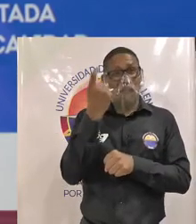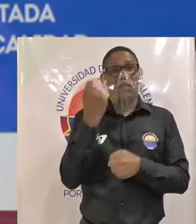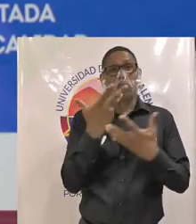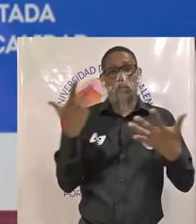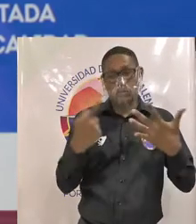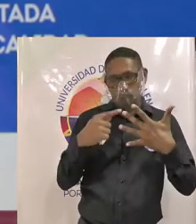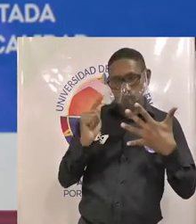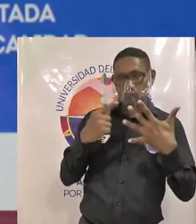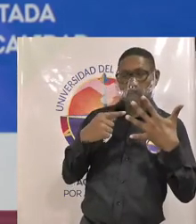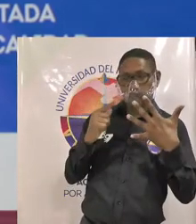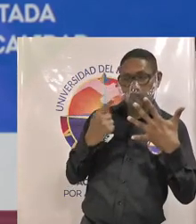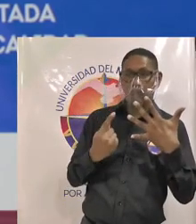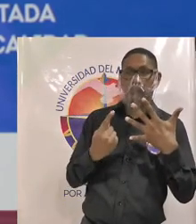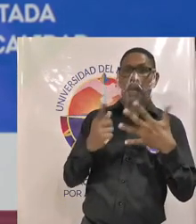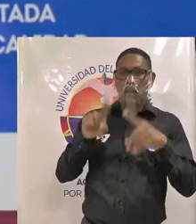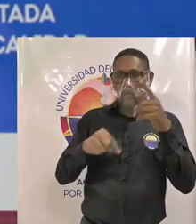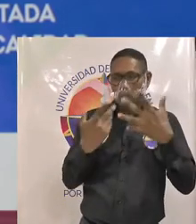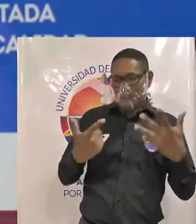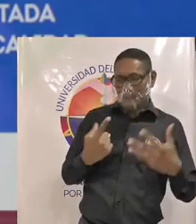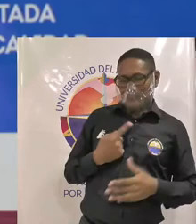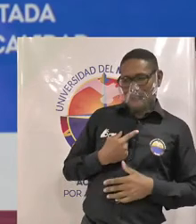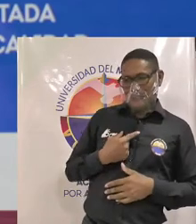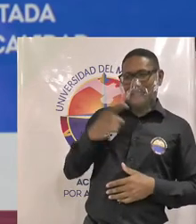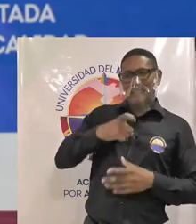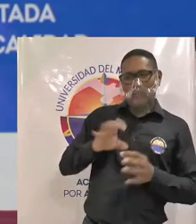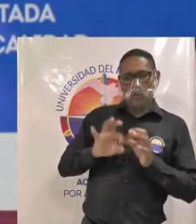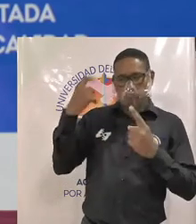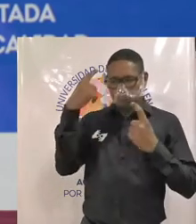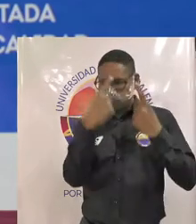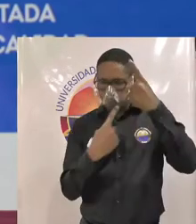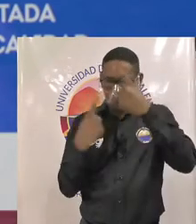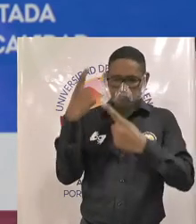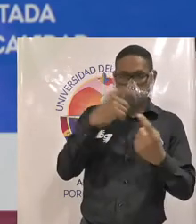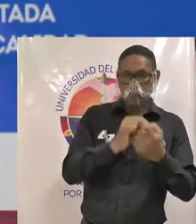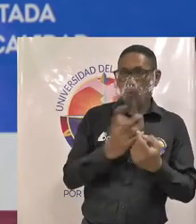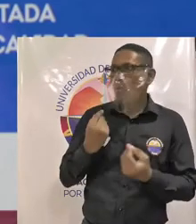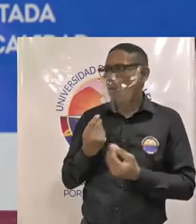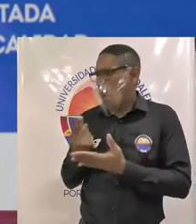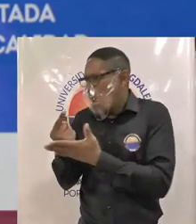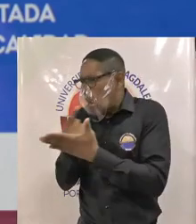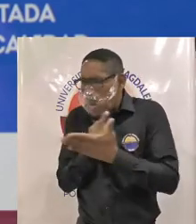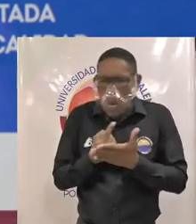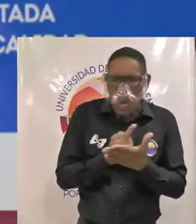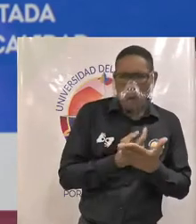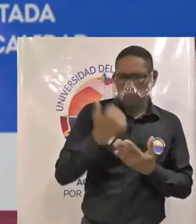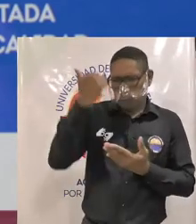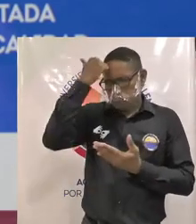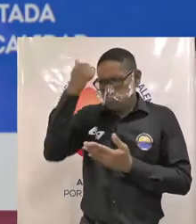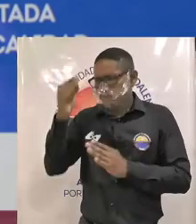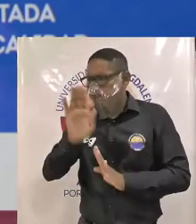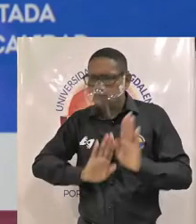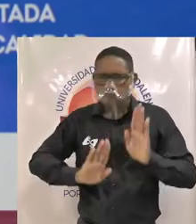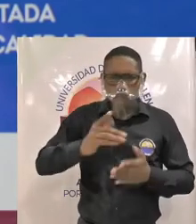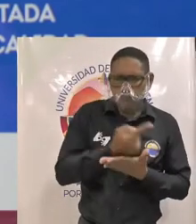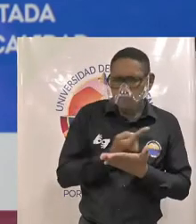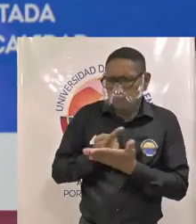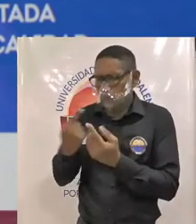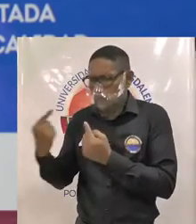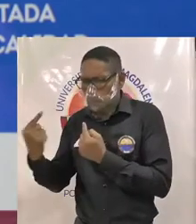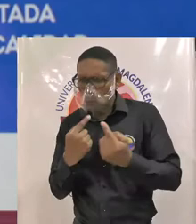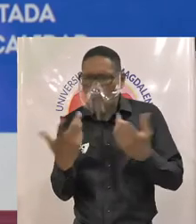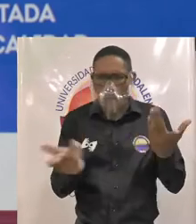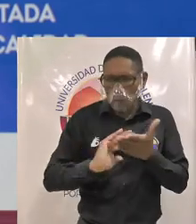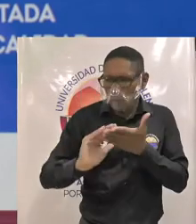todavía hay algunos vacíos que queremos analizar participativamente con los profesores y digamos ver cómo se pueden